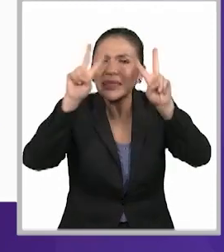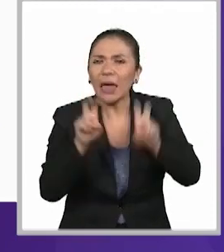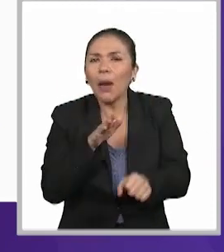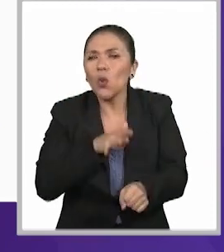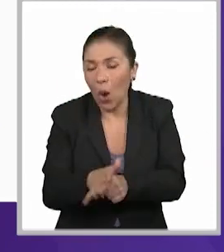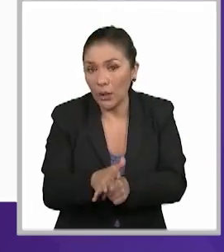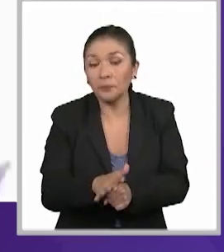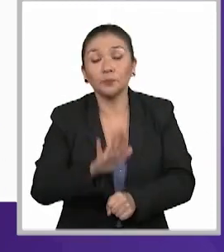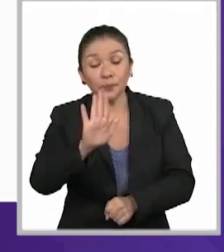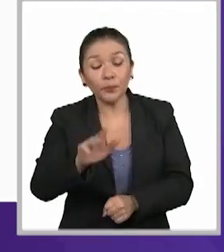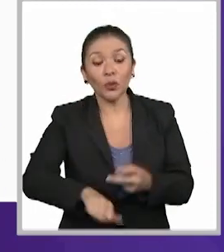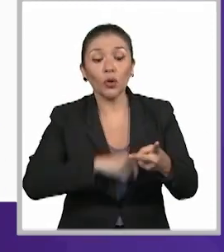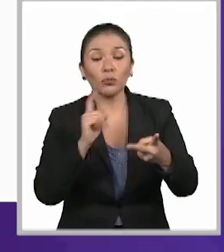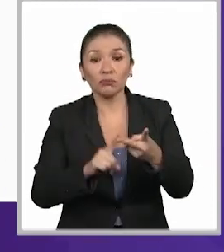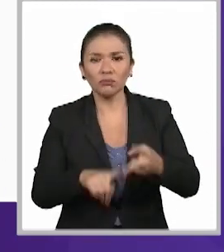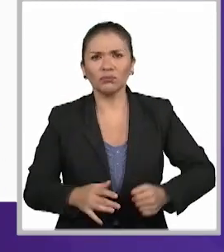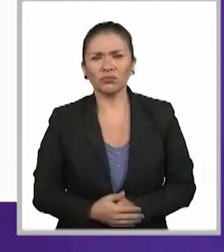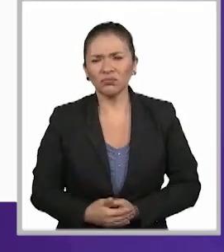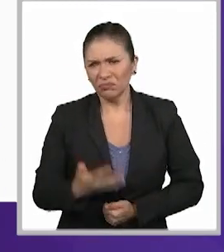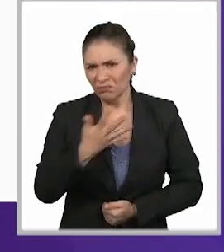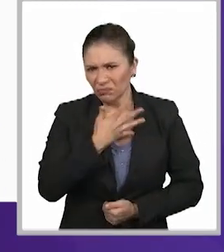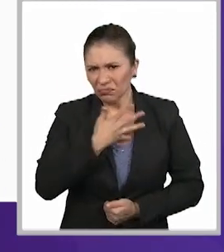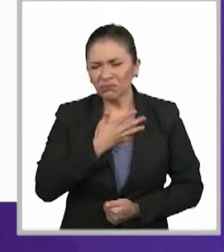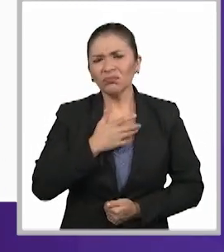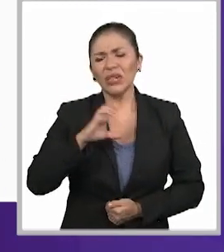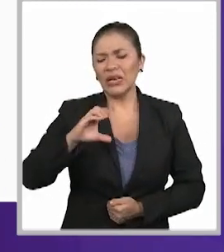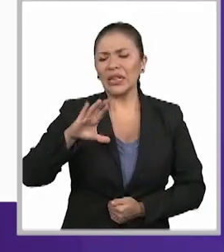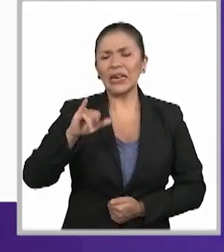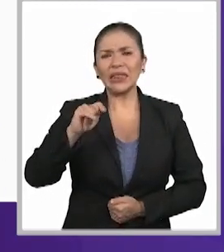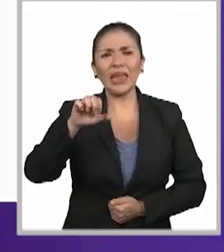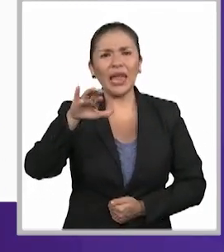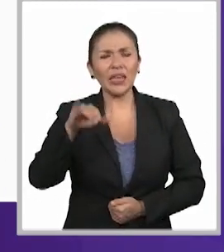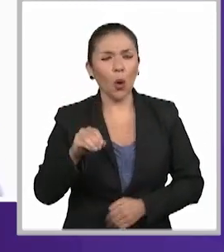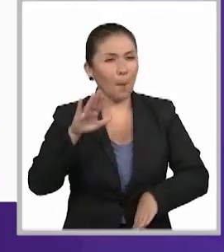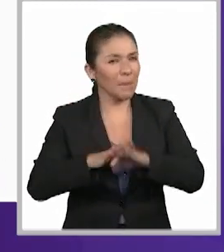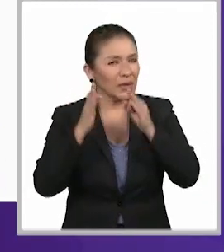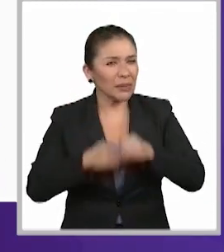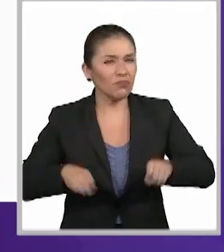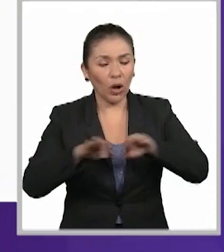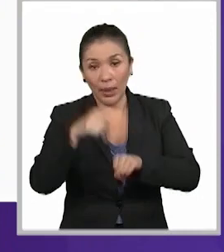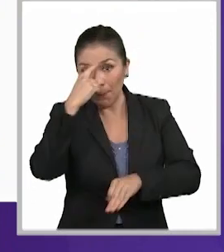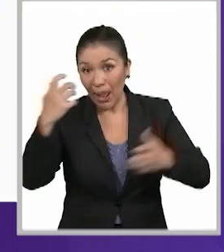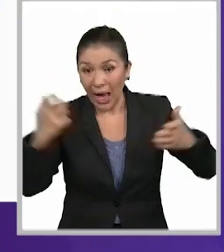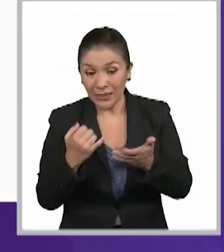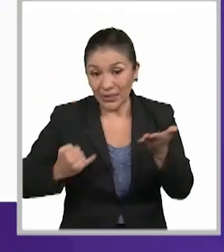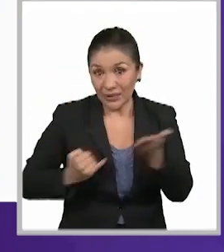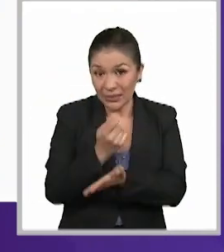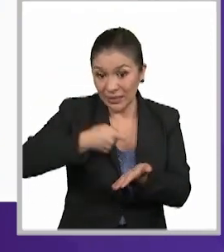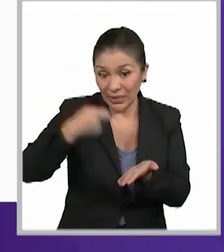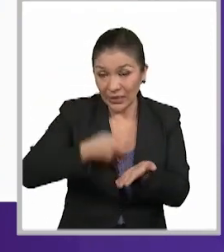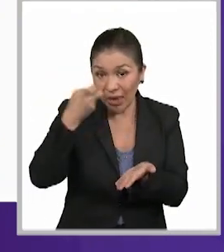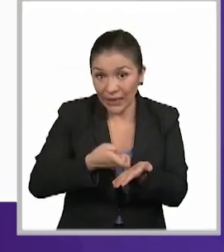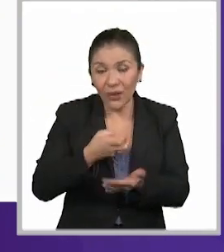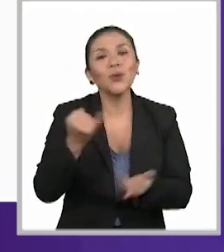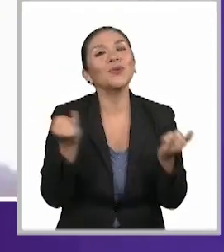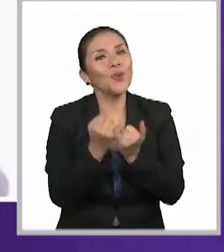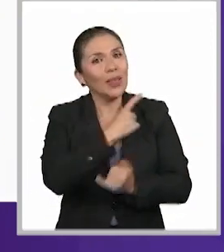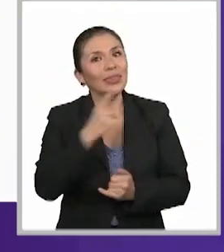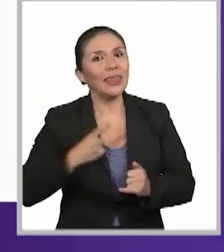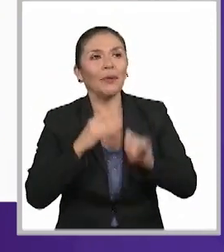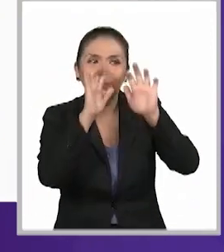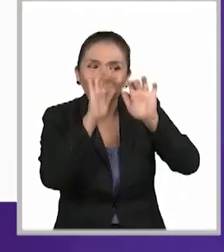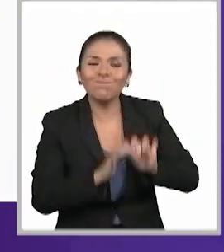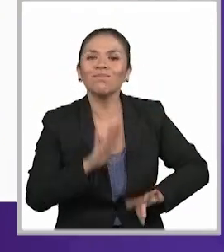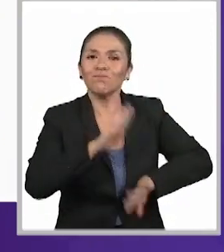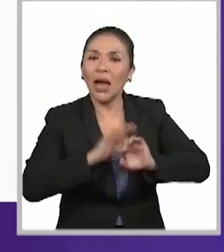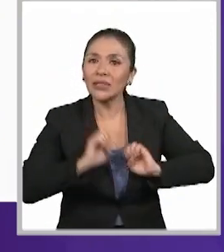Y si hay algún criterio interpretativo que sea fundamental en la resolución de la sentencia, es algo que también tiene